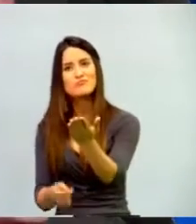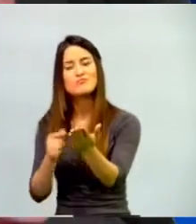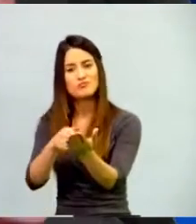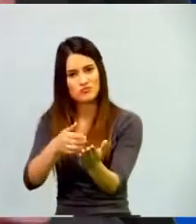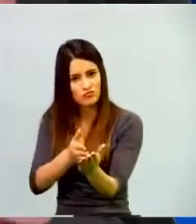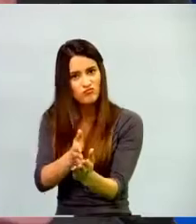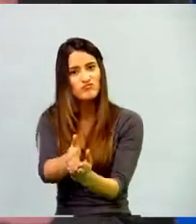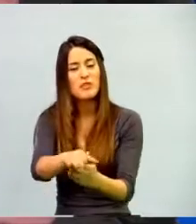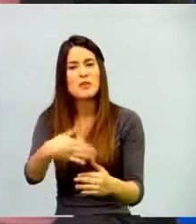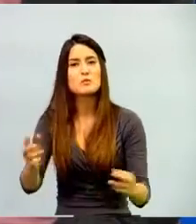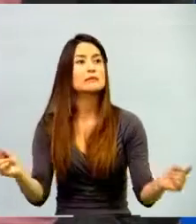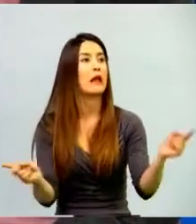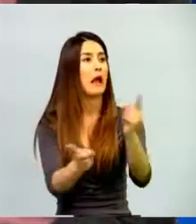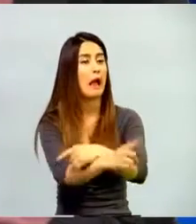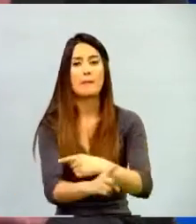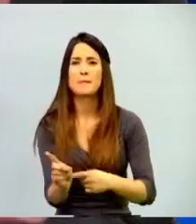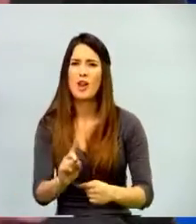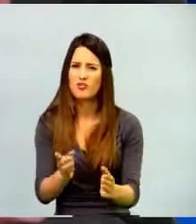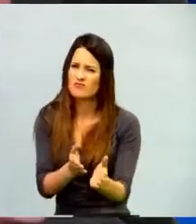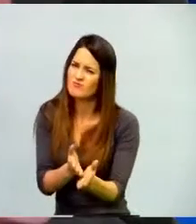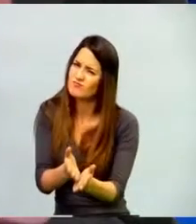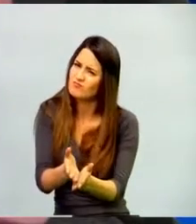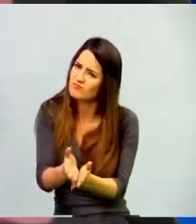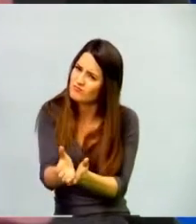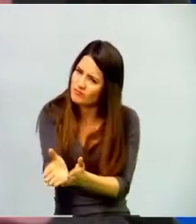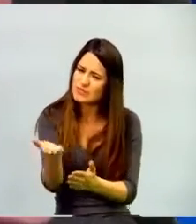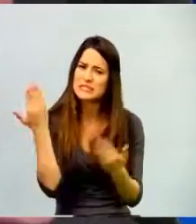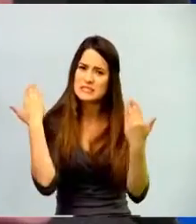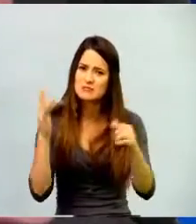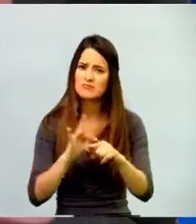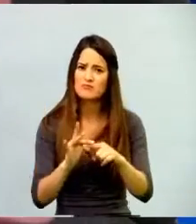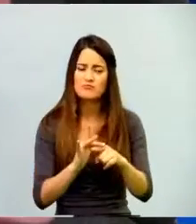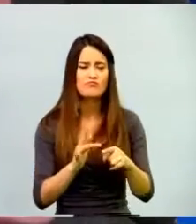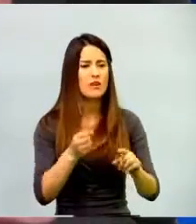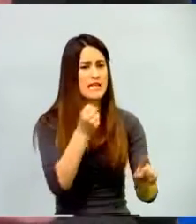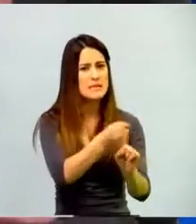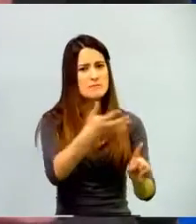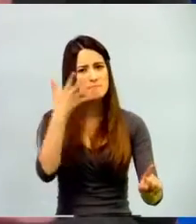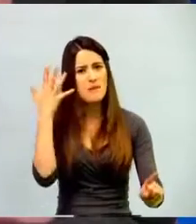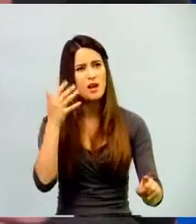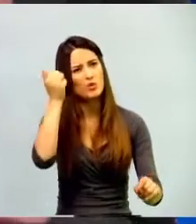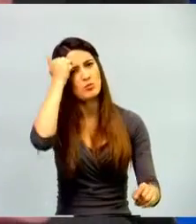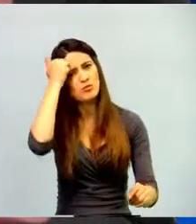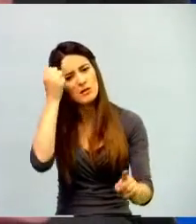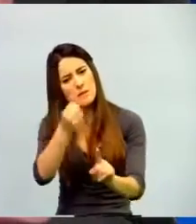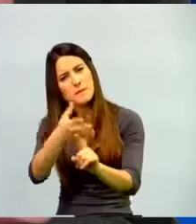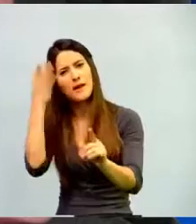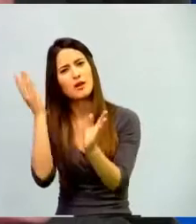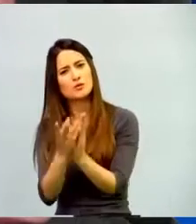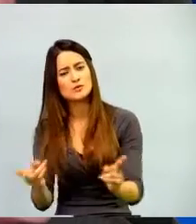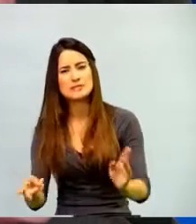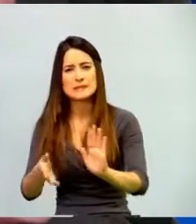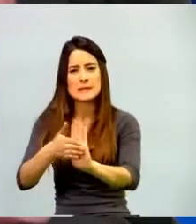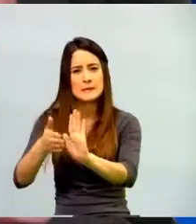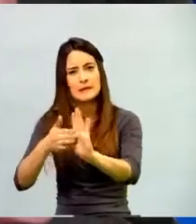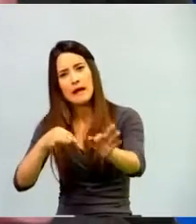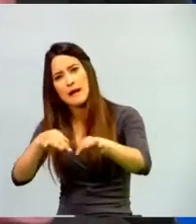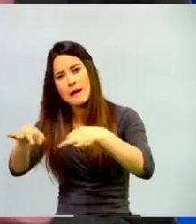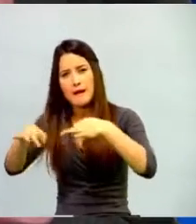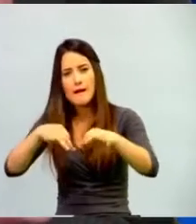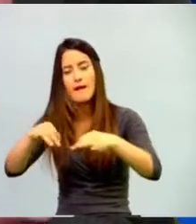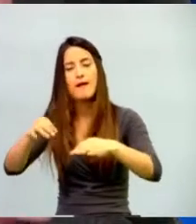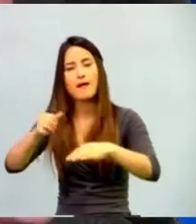tiempo y vamos a tocar a la mayor, impactar la mayor cantidad de cursos y docentes de una manera transversal, que es más o menos lo que hemos hecho